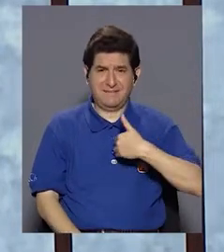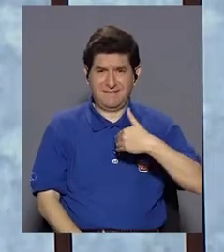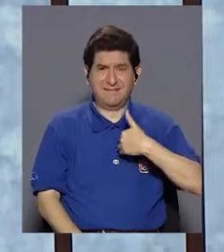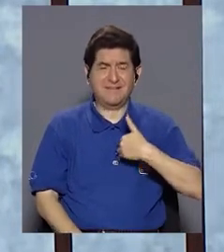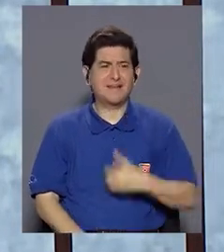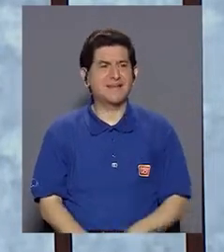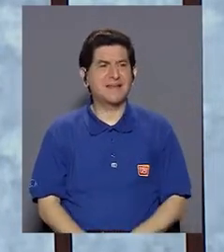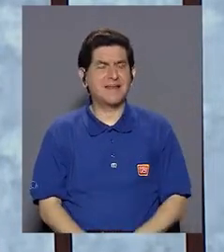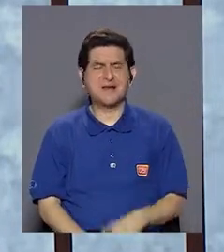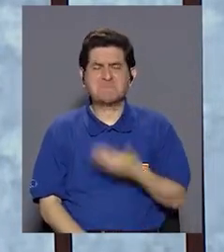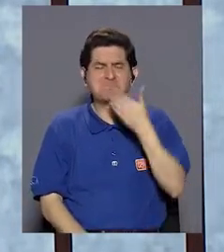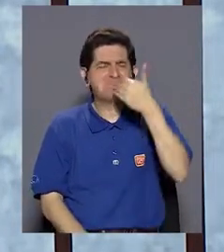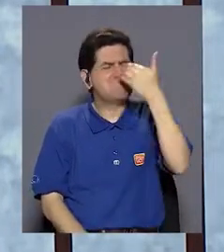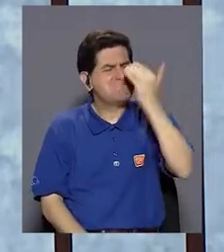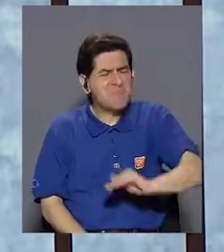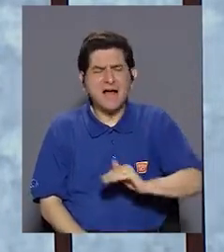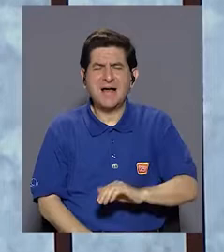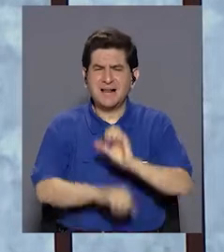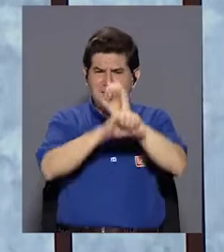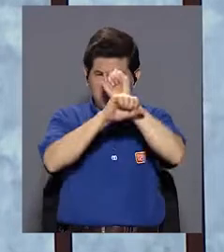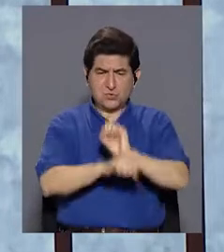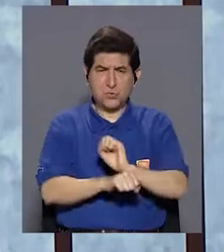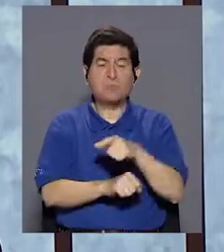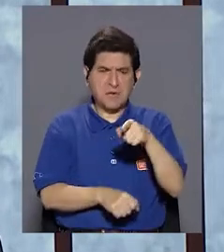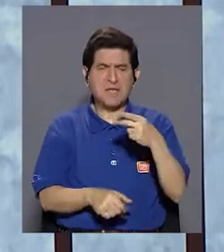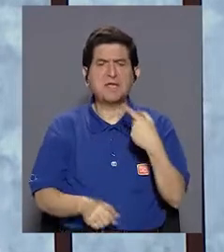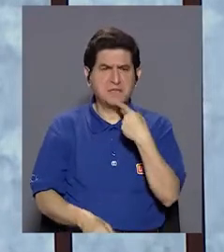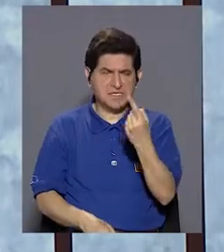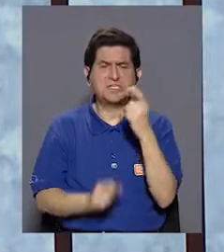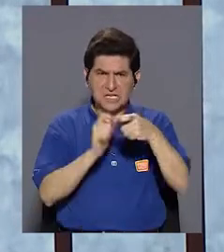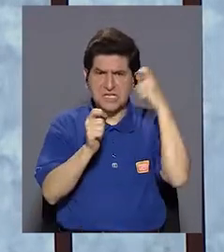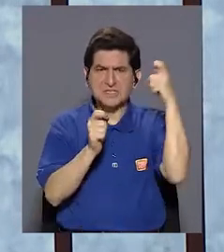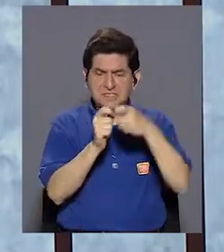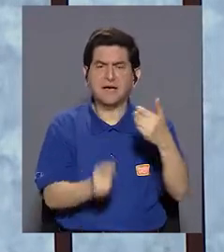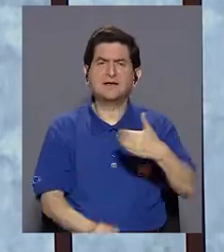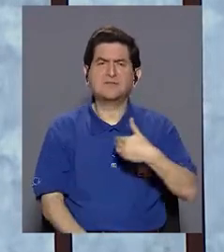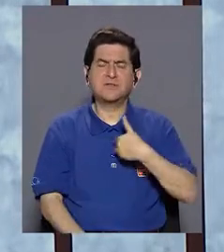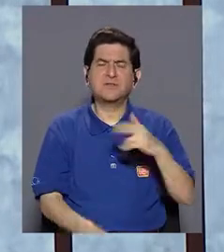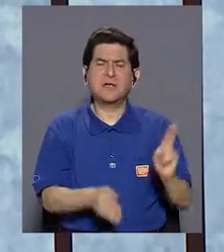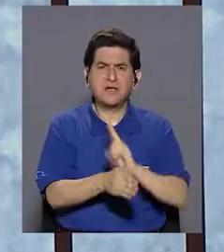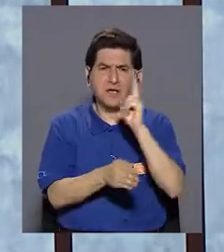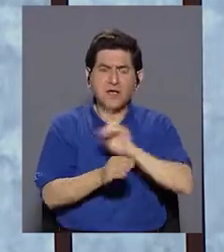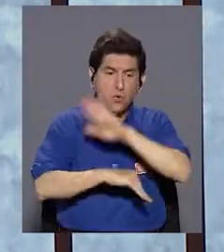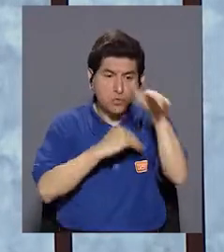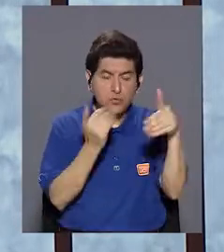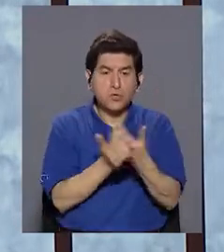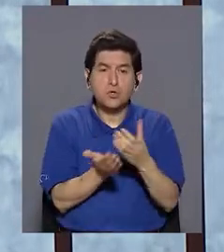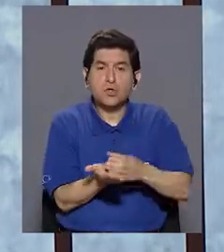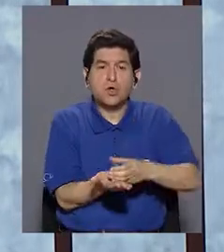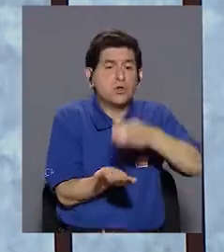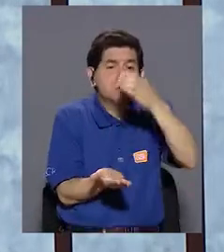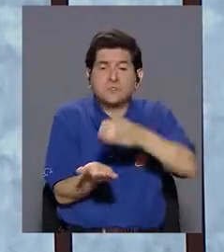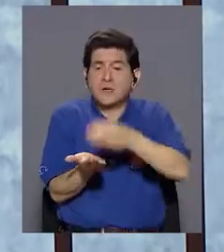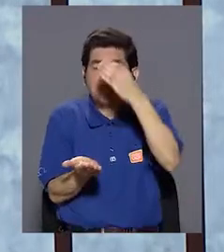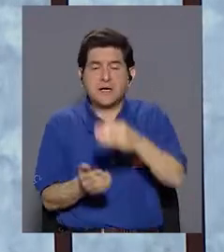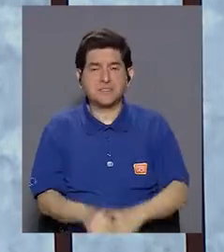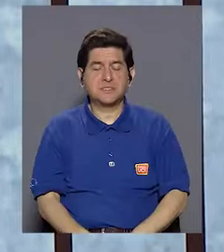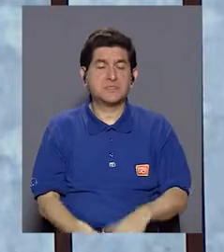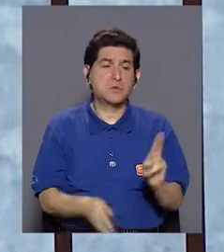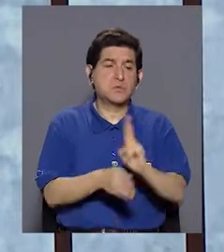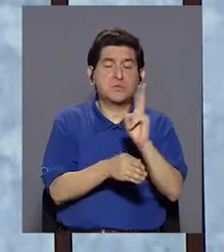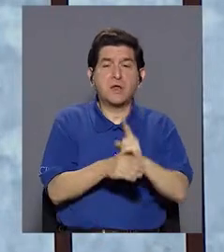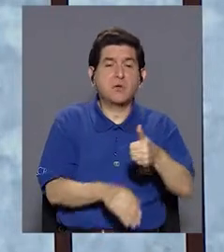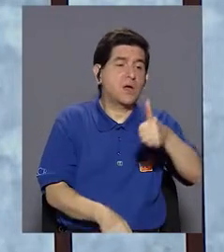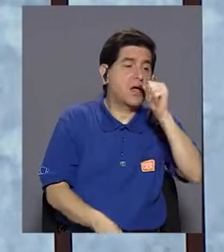pésima costumbre, porque hay que decirlo con ese nombre, y es que utilizamos todos los que son envases que fueron de